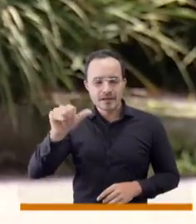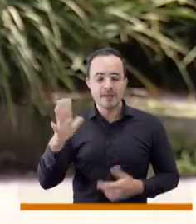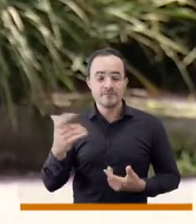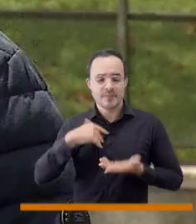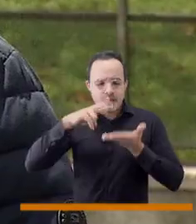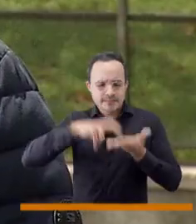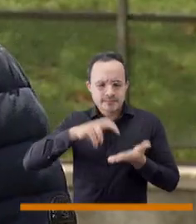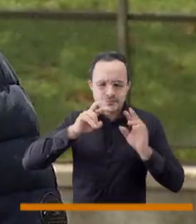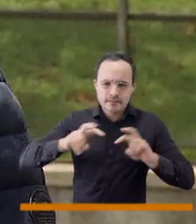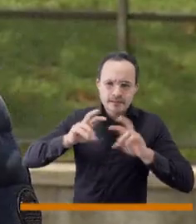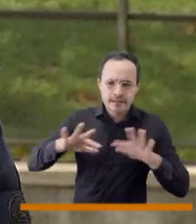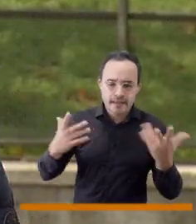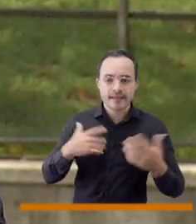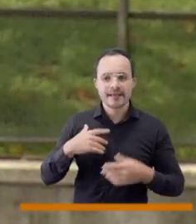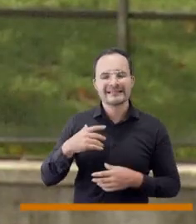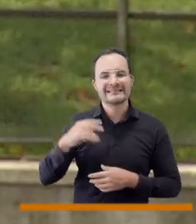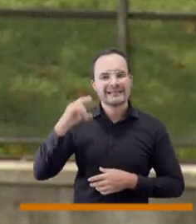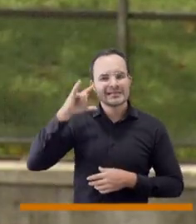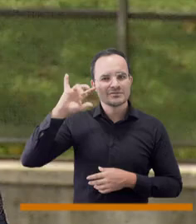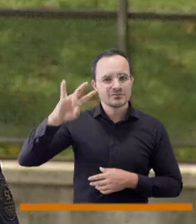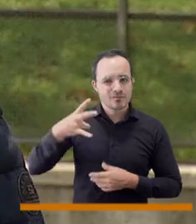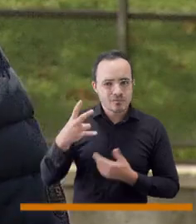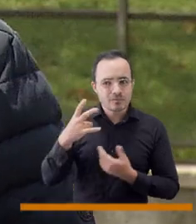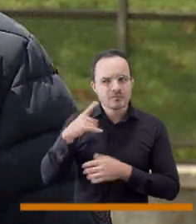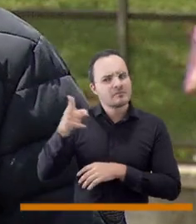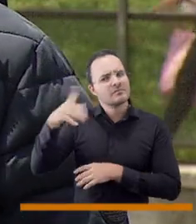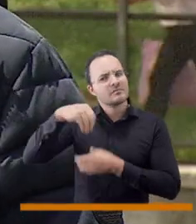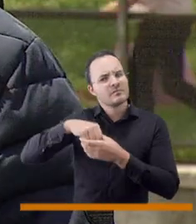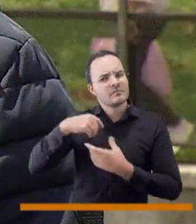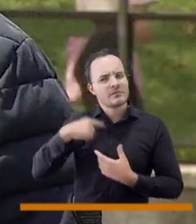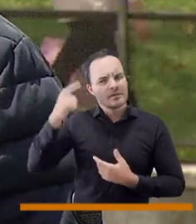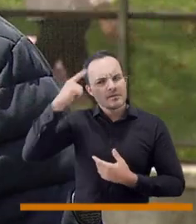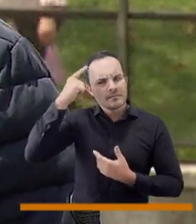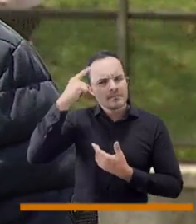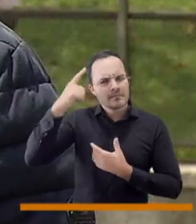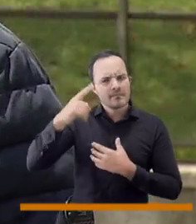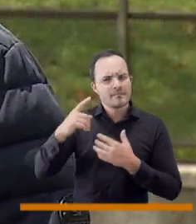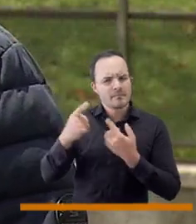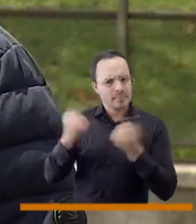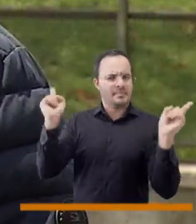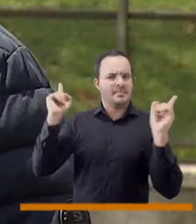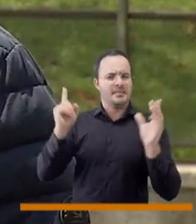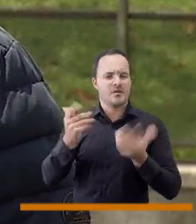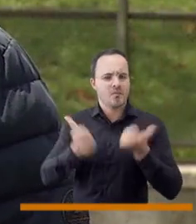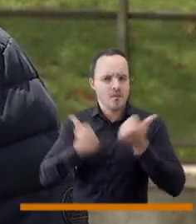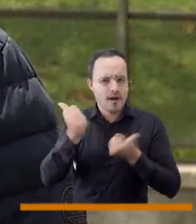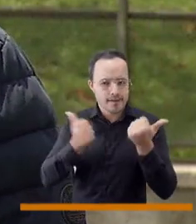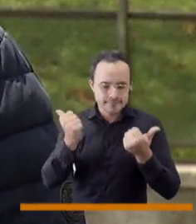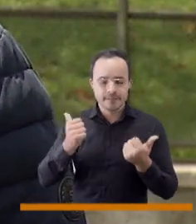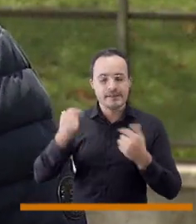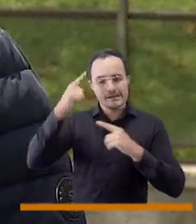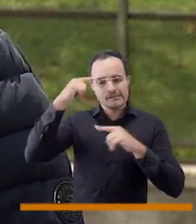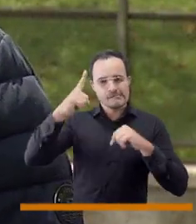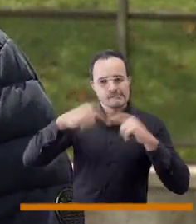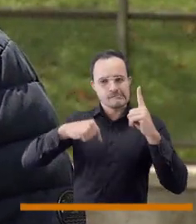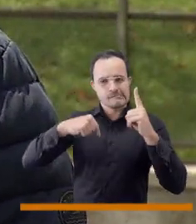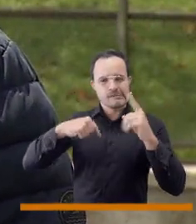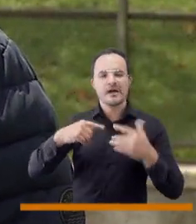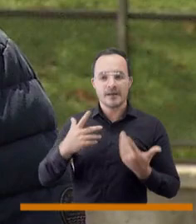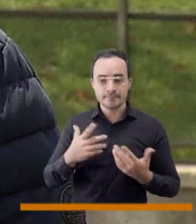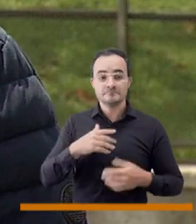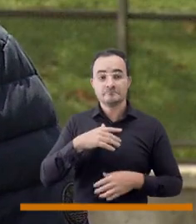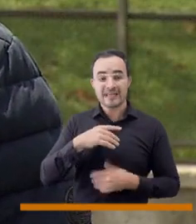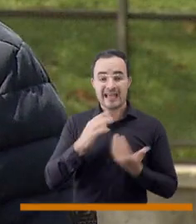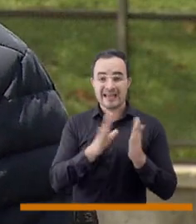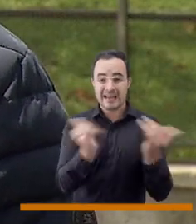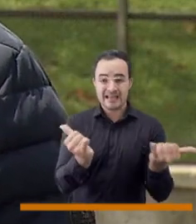esquizofrenia. ¿Qué es la esquizofrenia? La esquizofrenia es catalogada por la ciencia de uno de los trastornos más deteriorantes que existe,